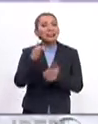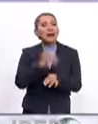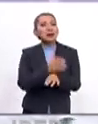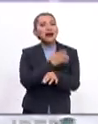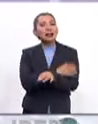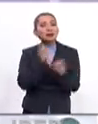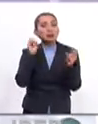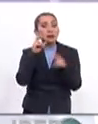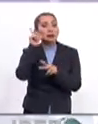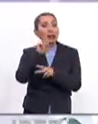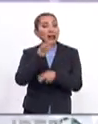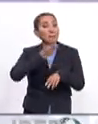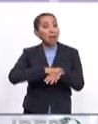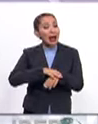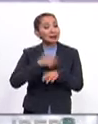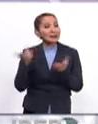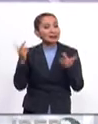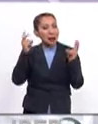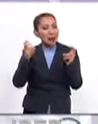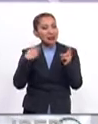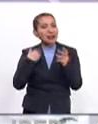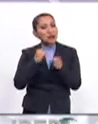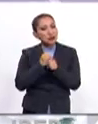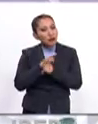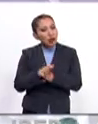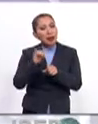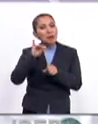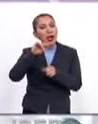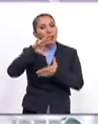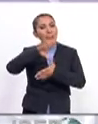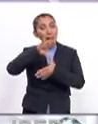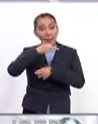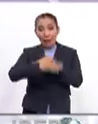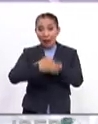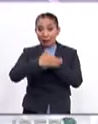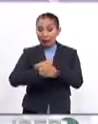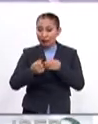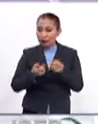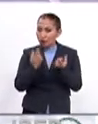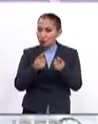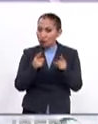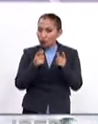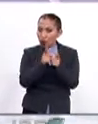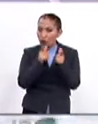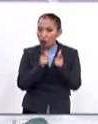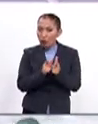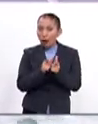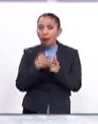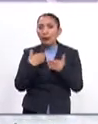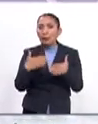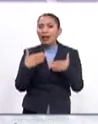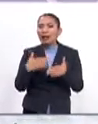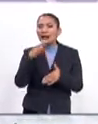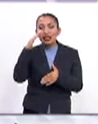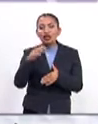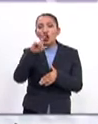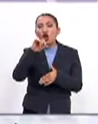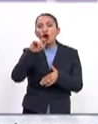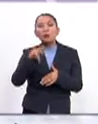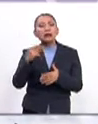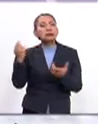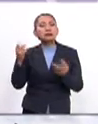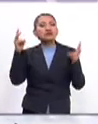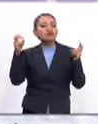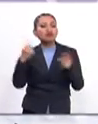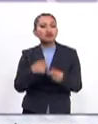por acompañarnos. vemos mañana con más temas, más información de Iberoamérica. Mientras tanto, los dejamos con el grupo panameño que se llama Señor Lop y